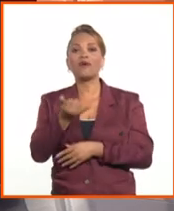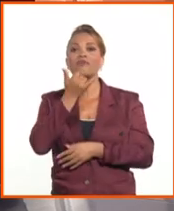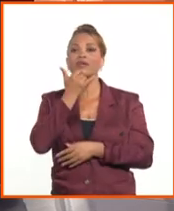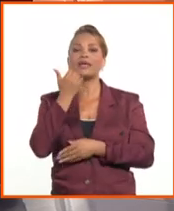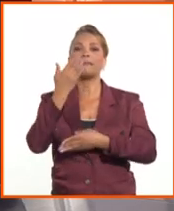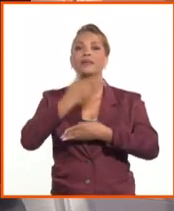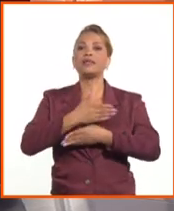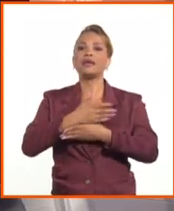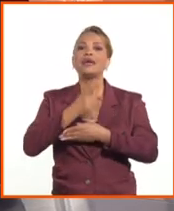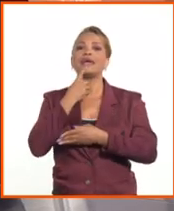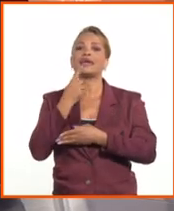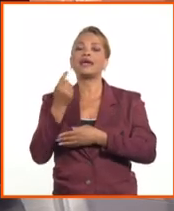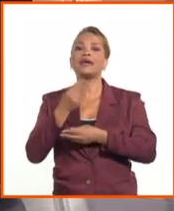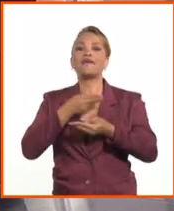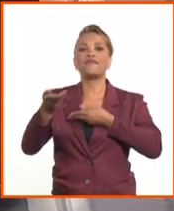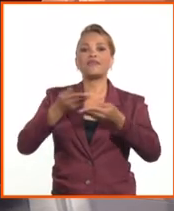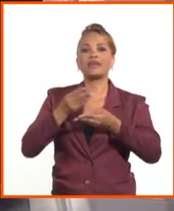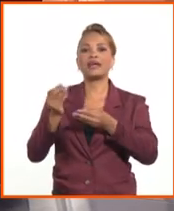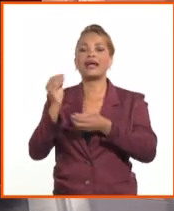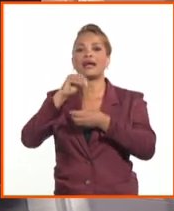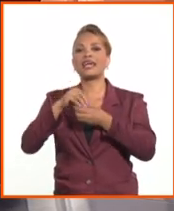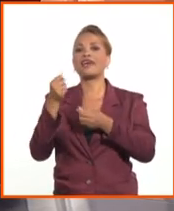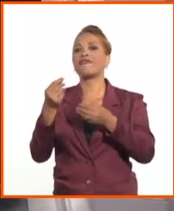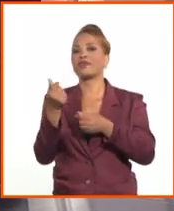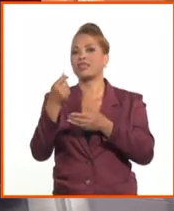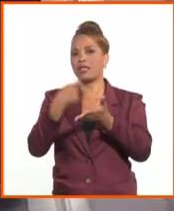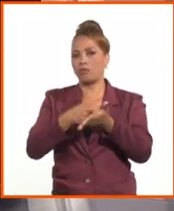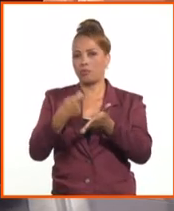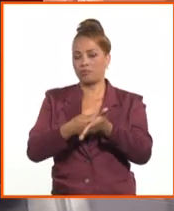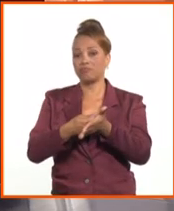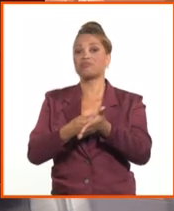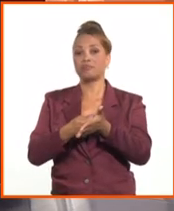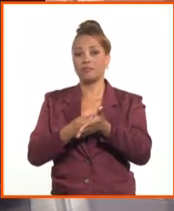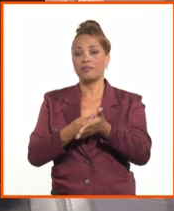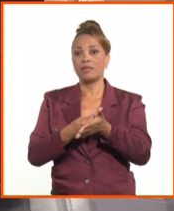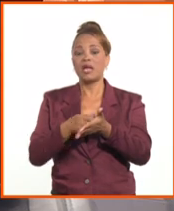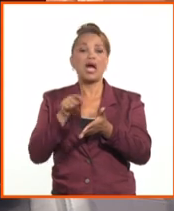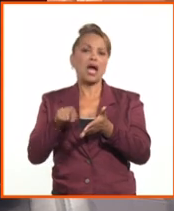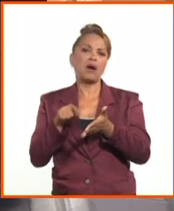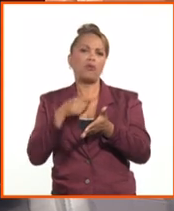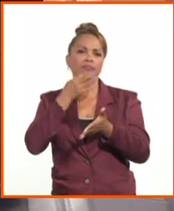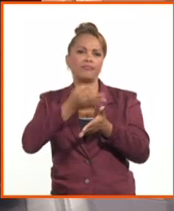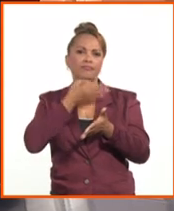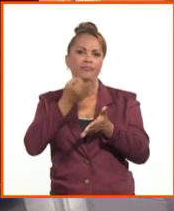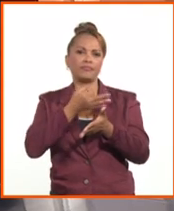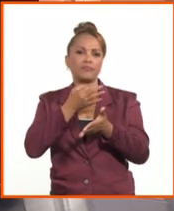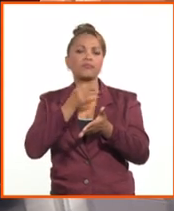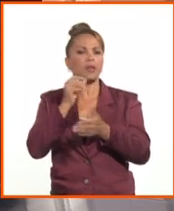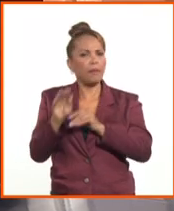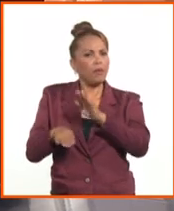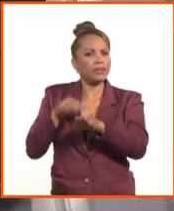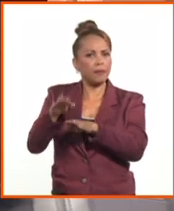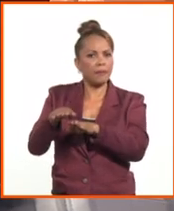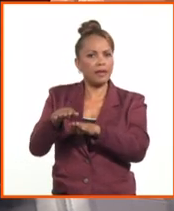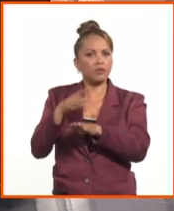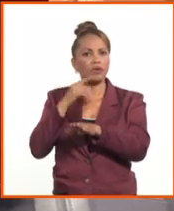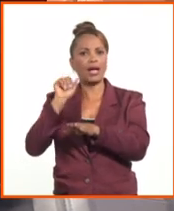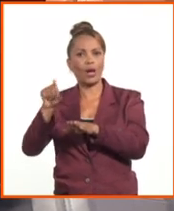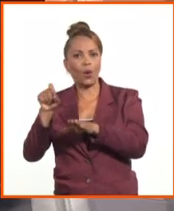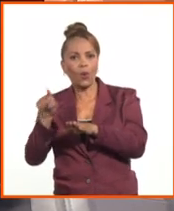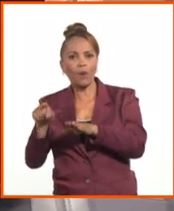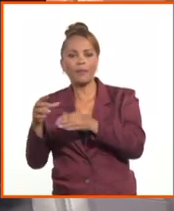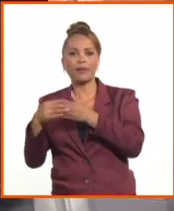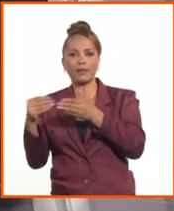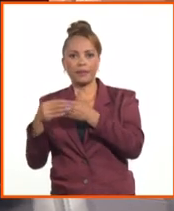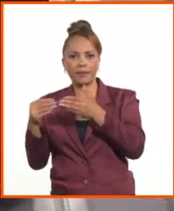transacciones con dólares en efectivo. Por lo tanto, ahora estamos hablando, vamos a dar ese paso de la compra de dólares